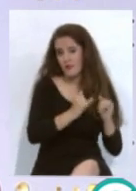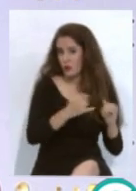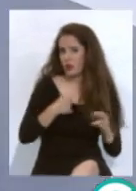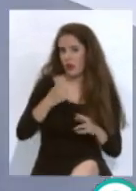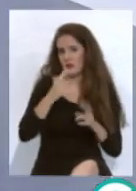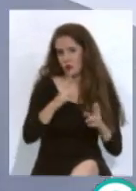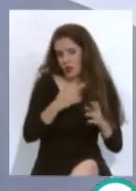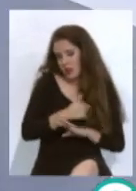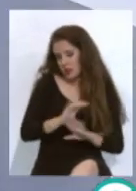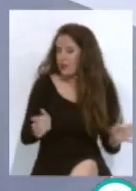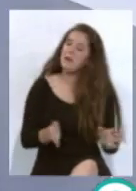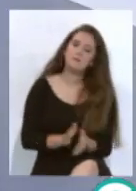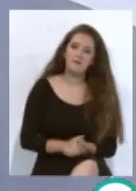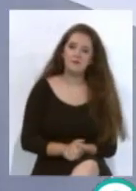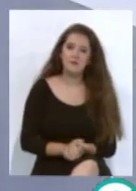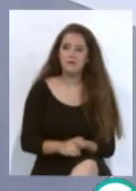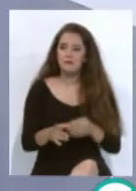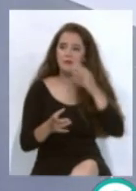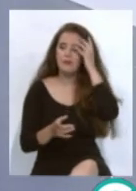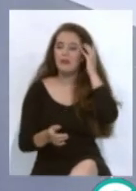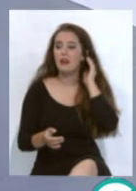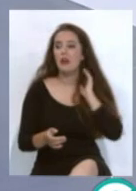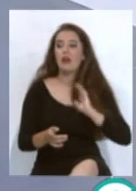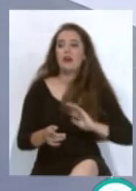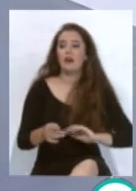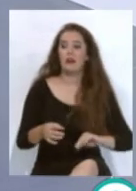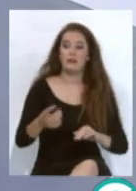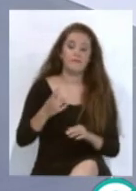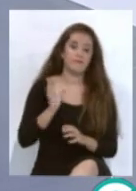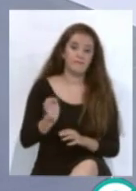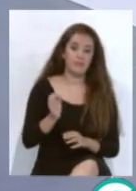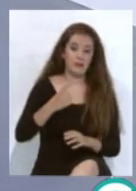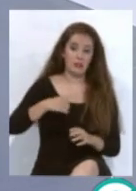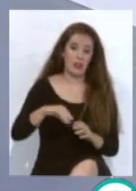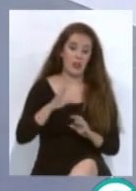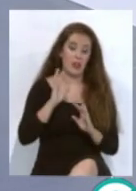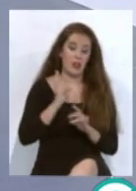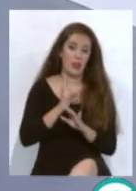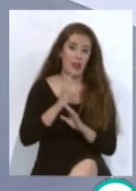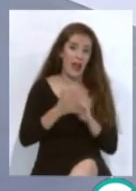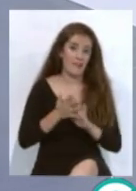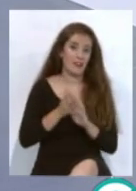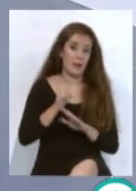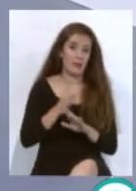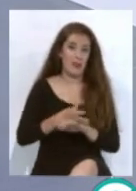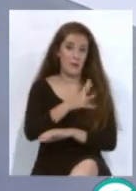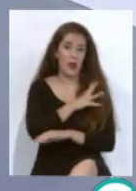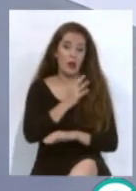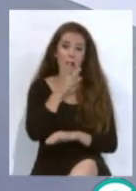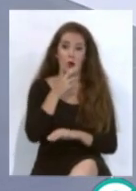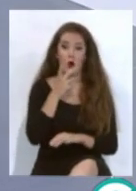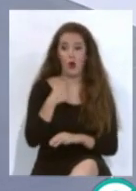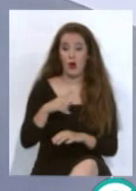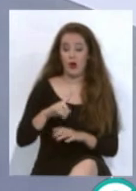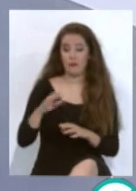nosotros prontito. Sí, justamente hablan del Real Club Deportivo Mallorca como que asciende con la